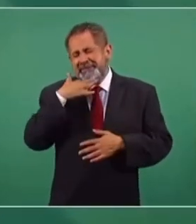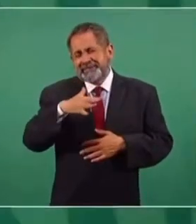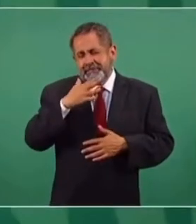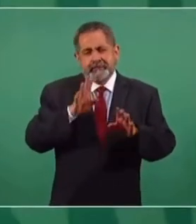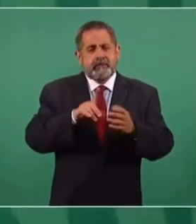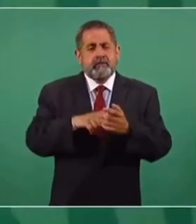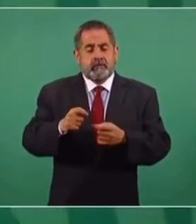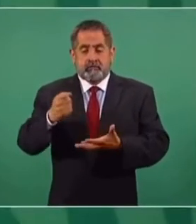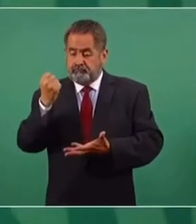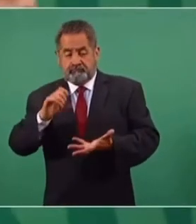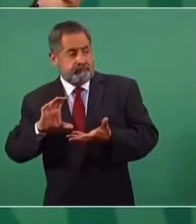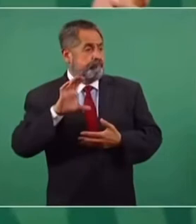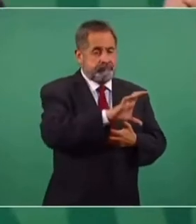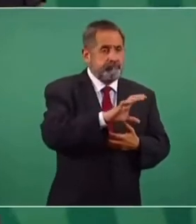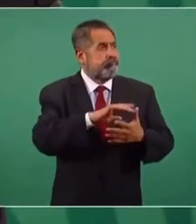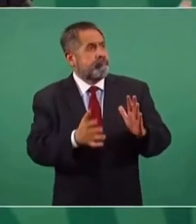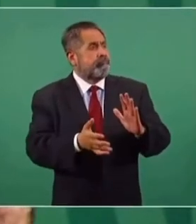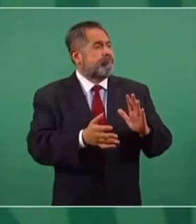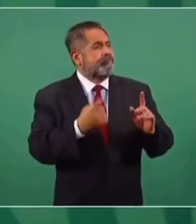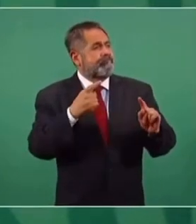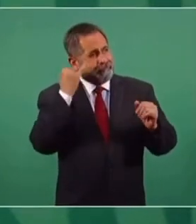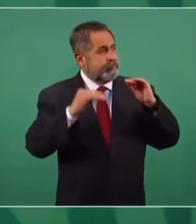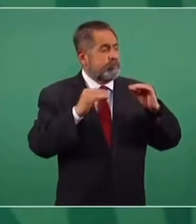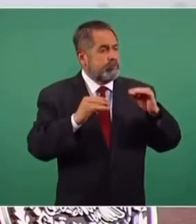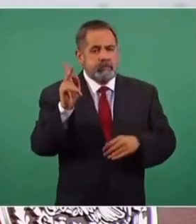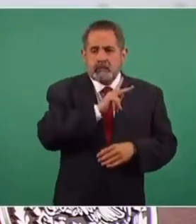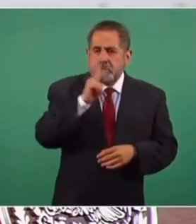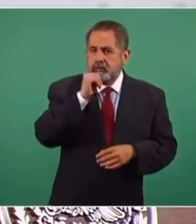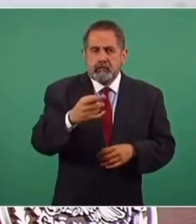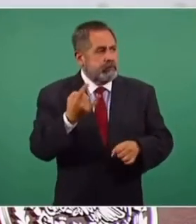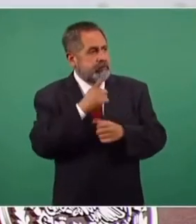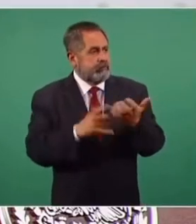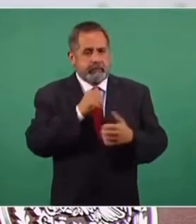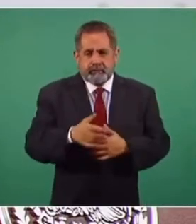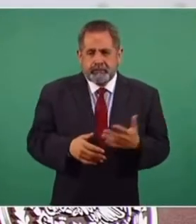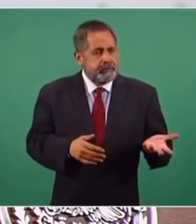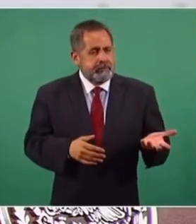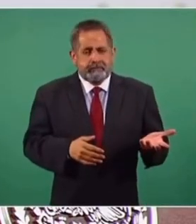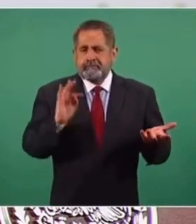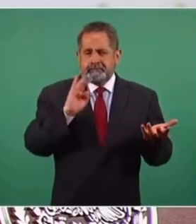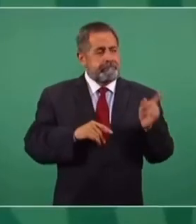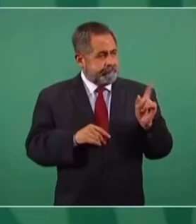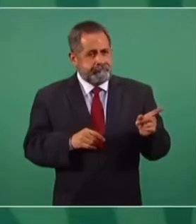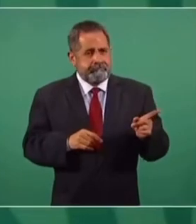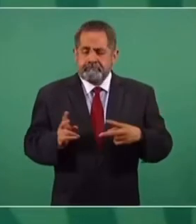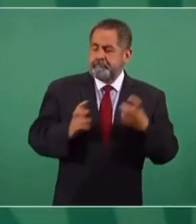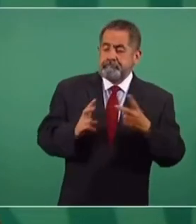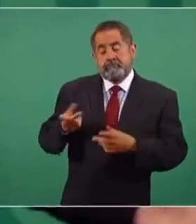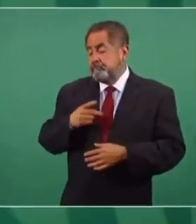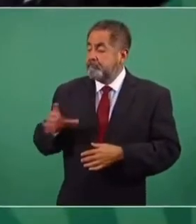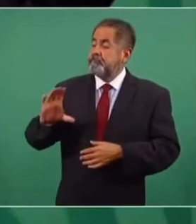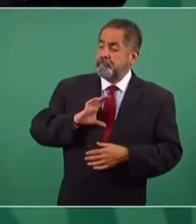y se entregaban fondos para construir elefantes blancos, porque ahí estaba la posibilidad de robar.